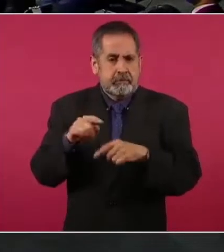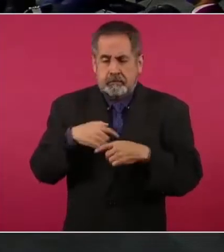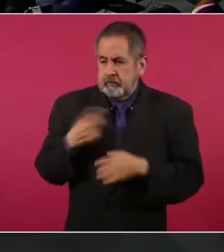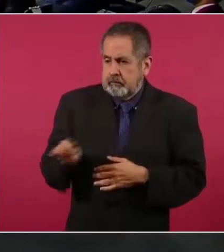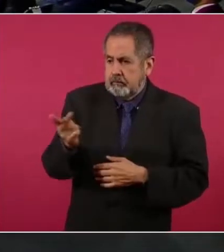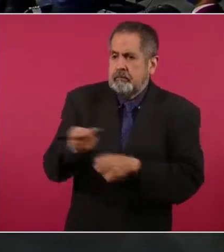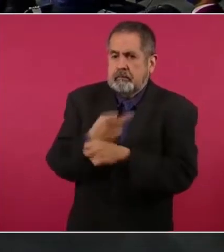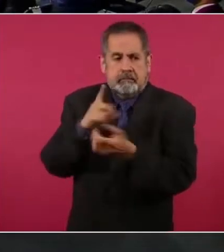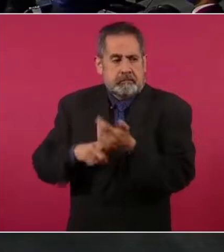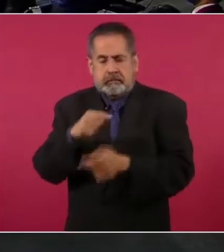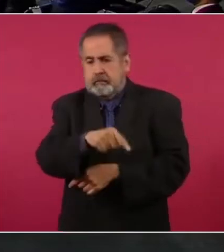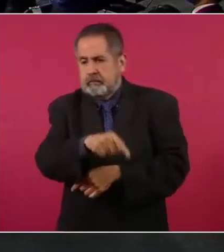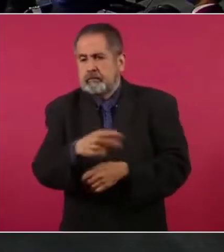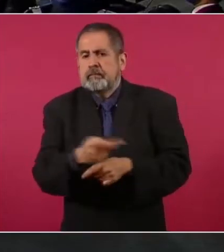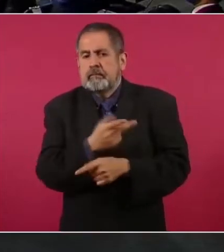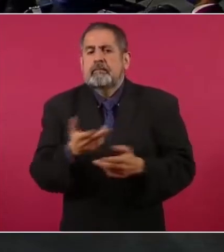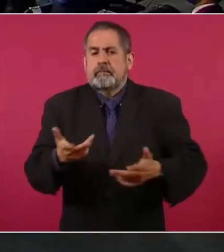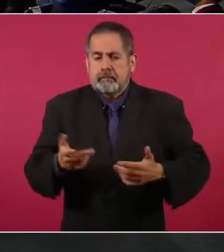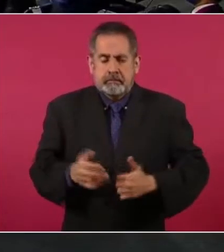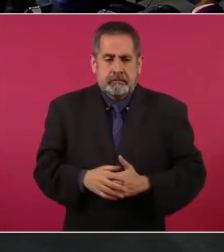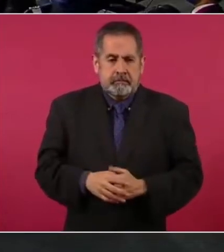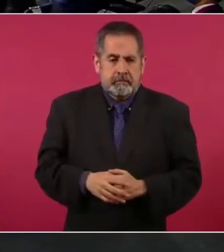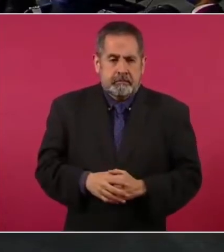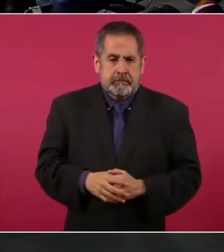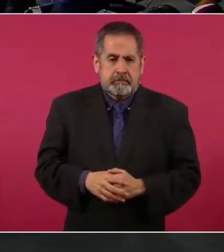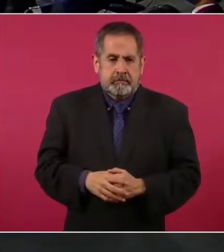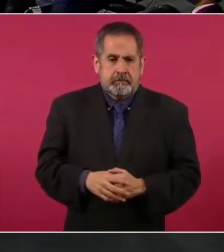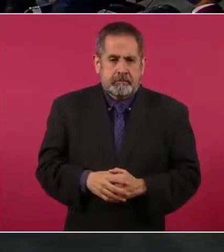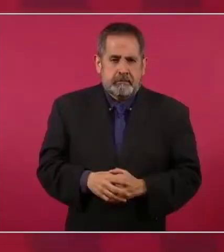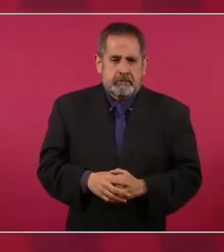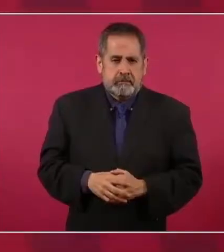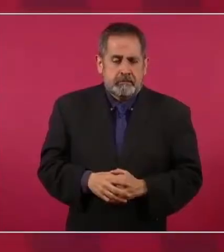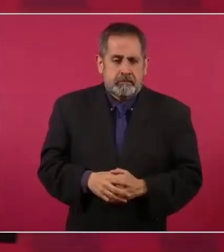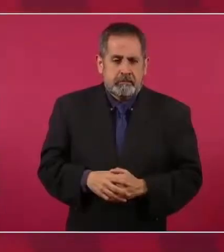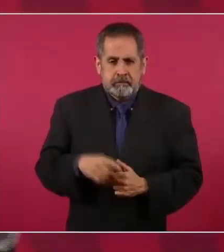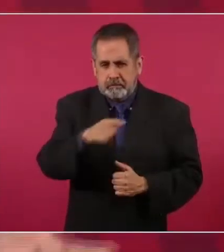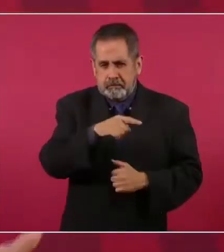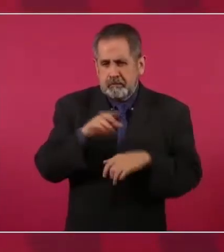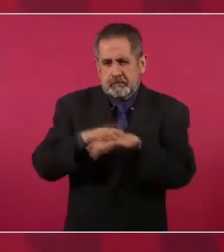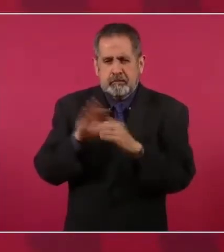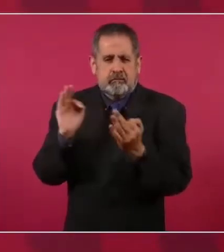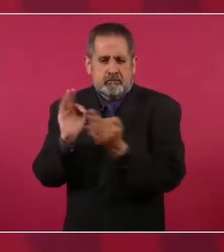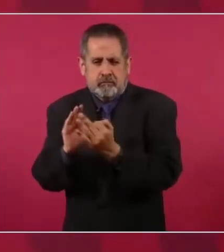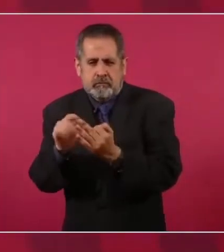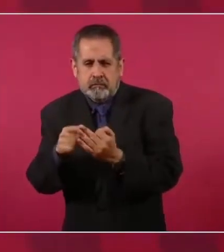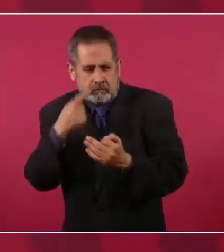le voy a preguntar, a ver, ¿por qué? Ellos están más cerca,